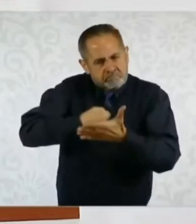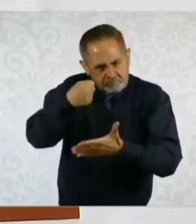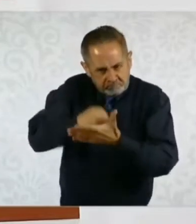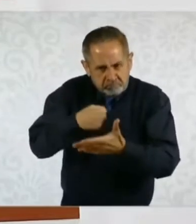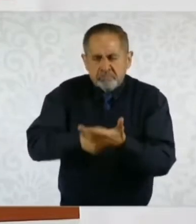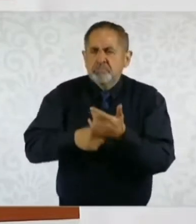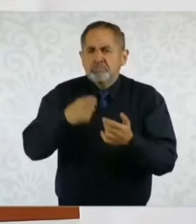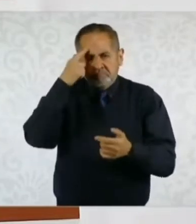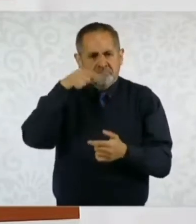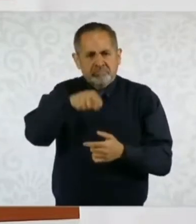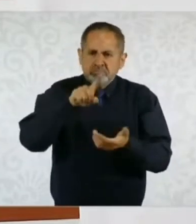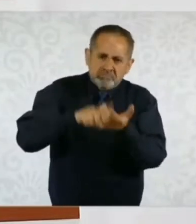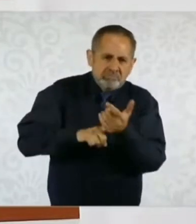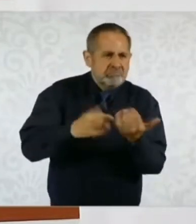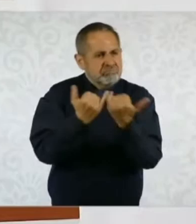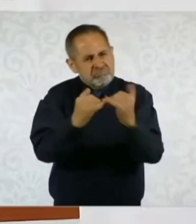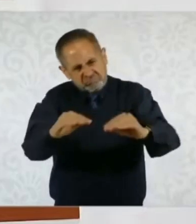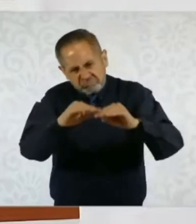democracia.